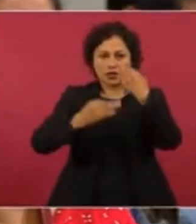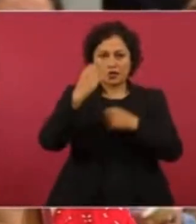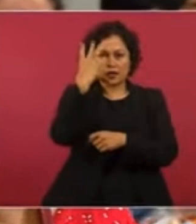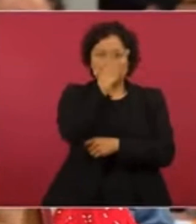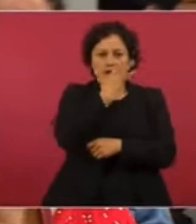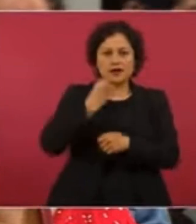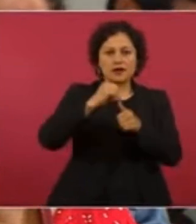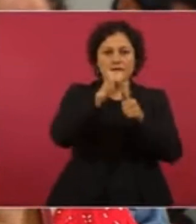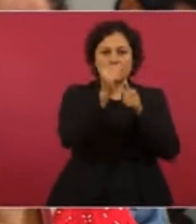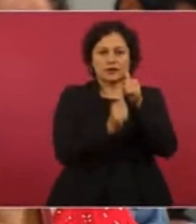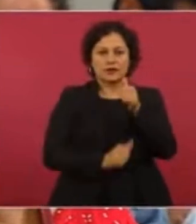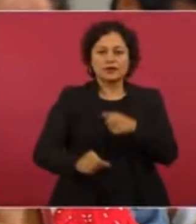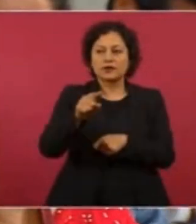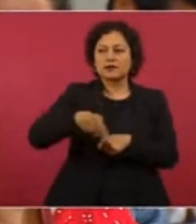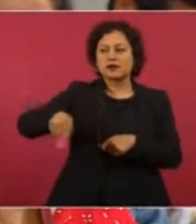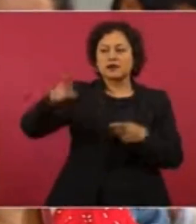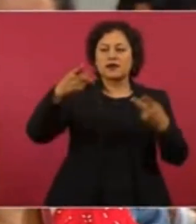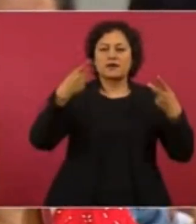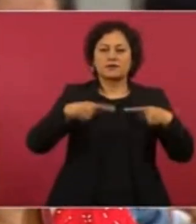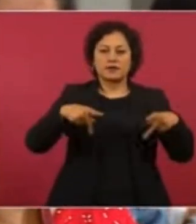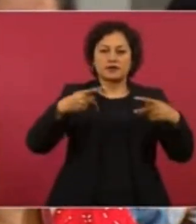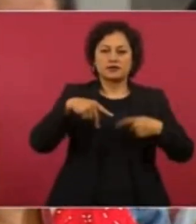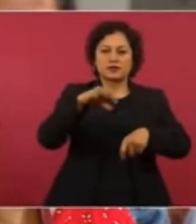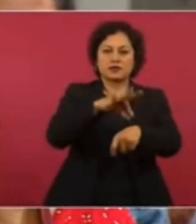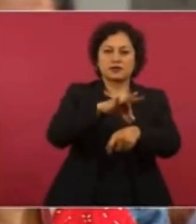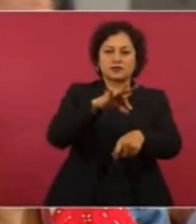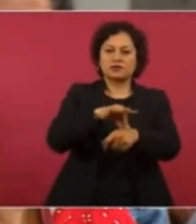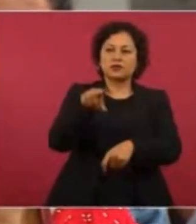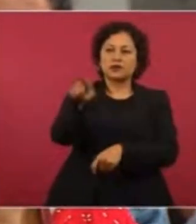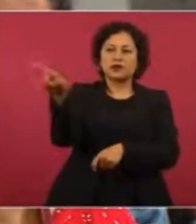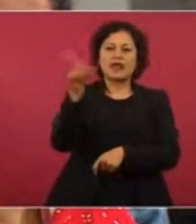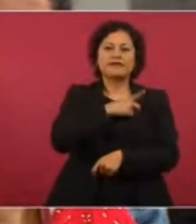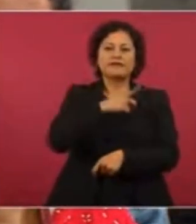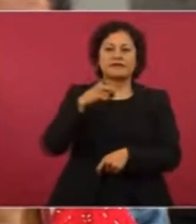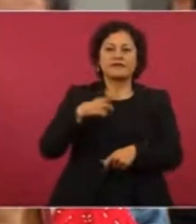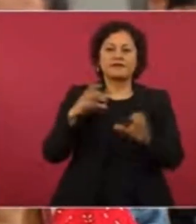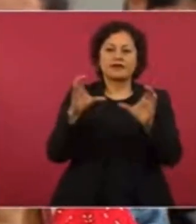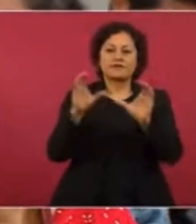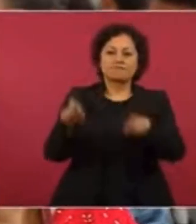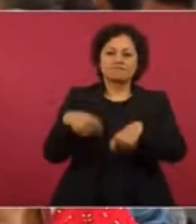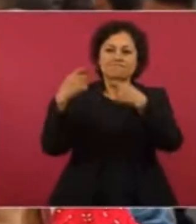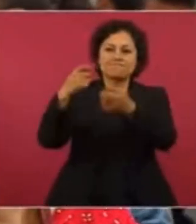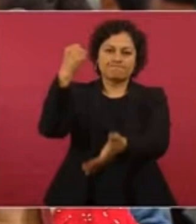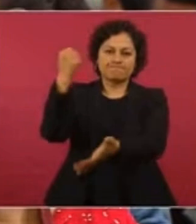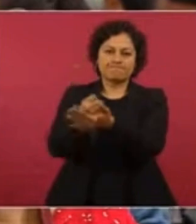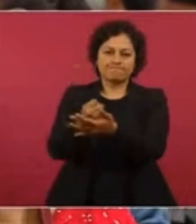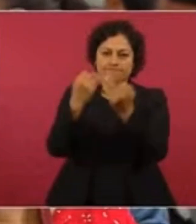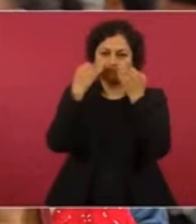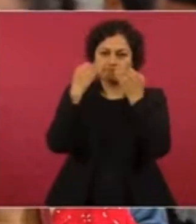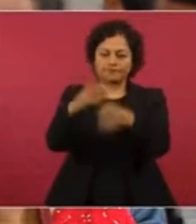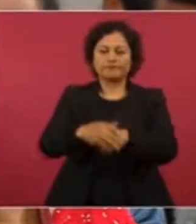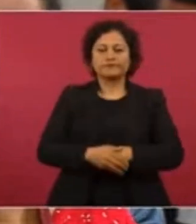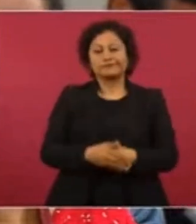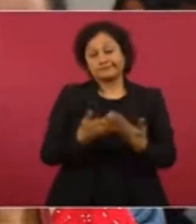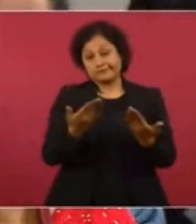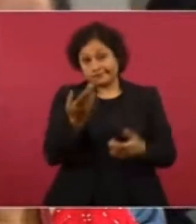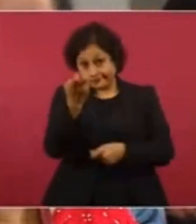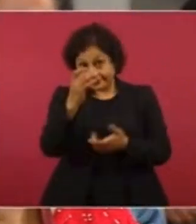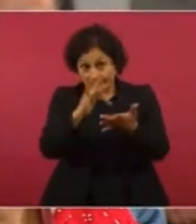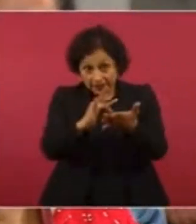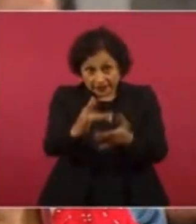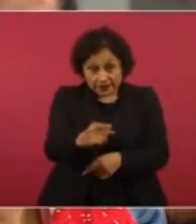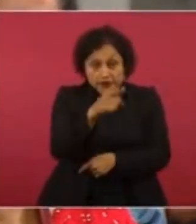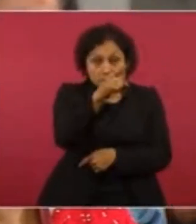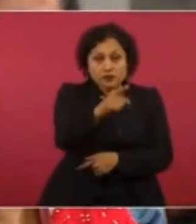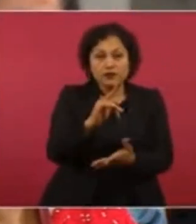con la especialidad de cirugía plástica certificada. Agradezco a usted y al secretario